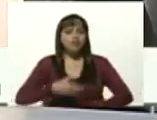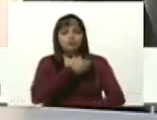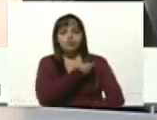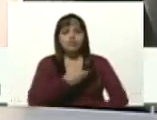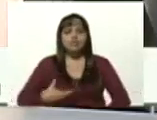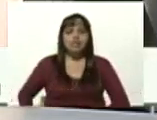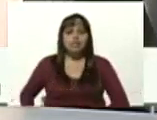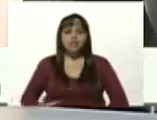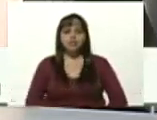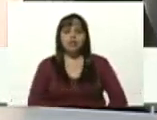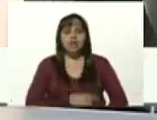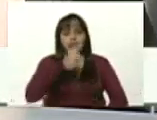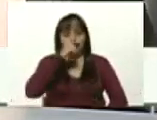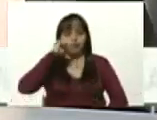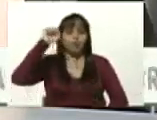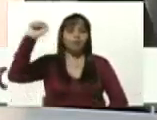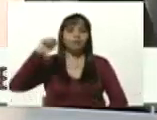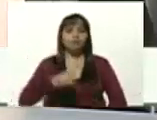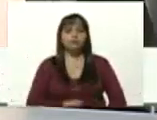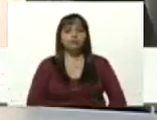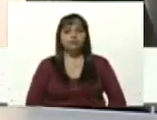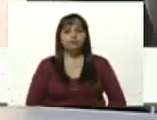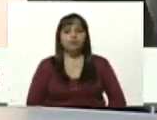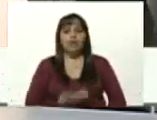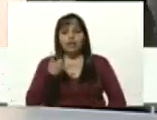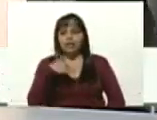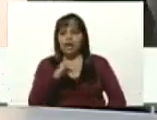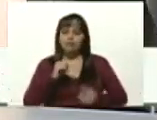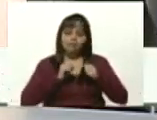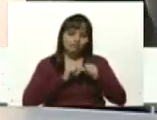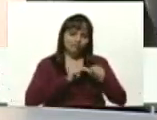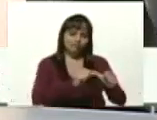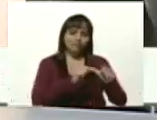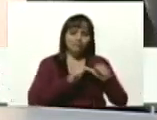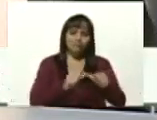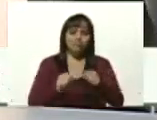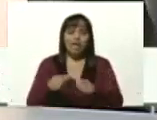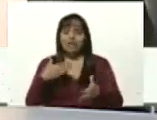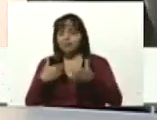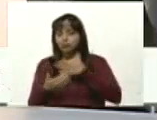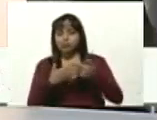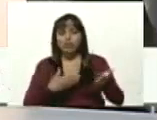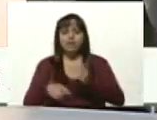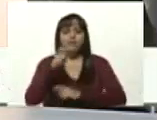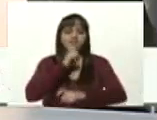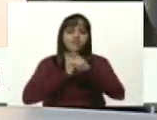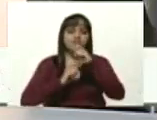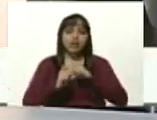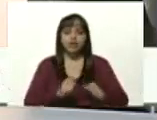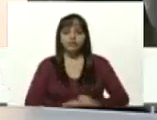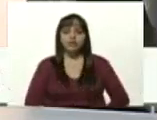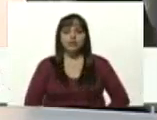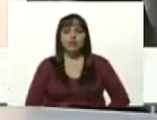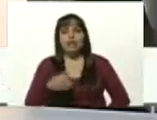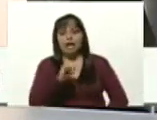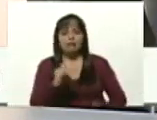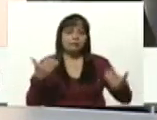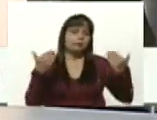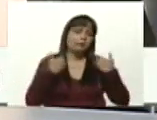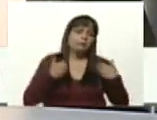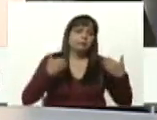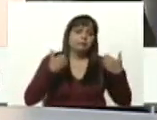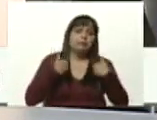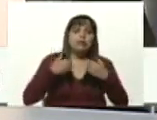Nicolás Maduro que ha mantenido pese a las dificultades que nos han sometido a esta